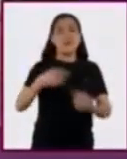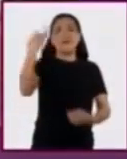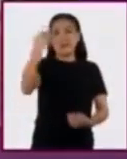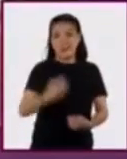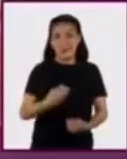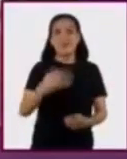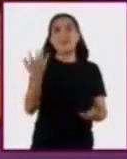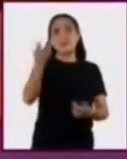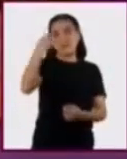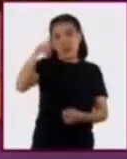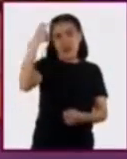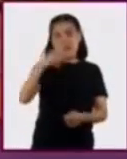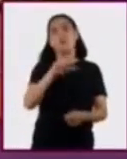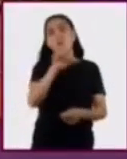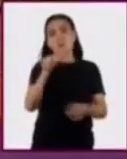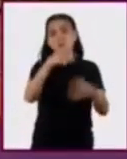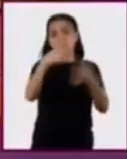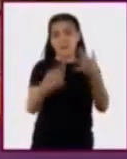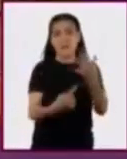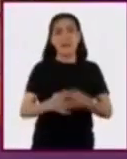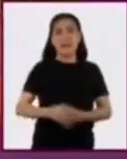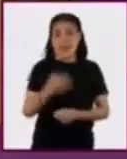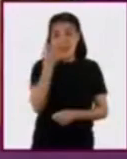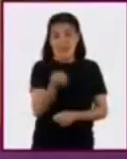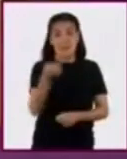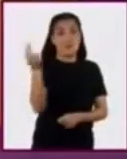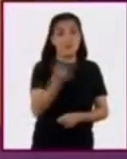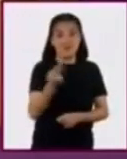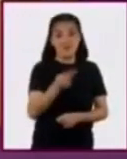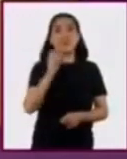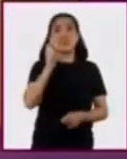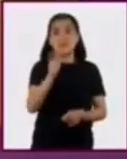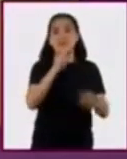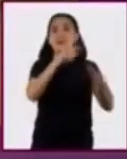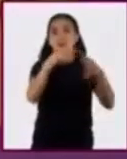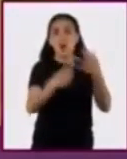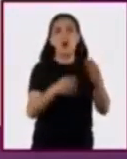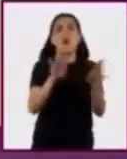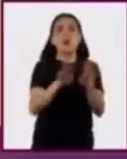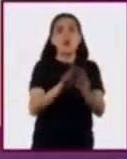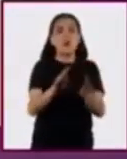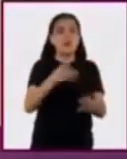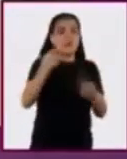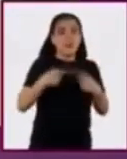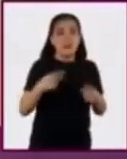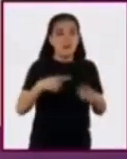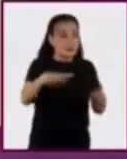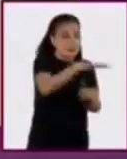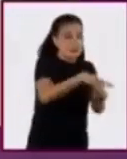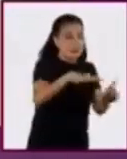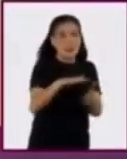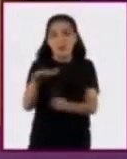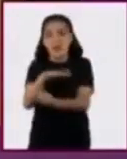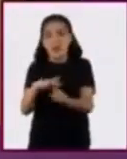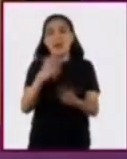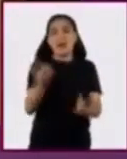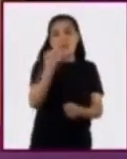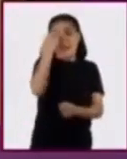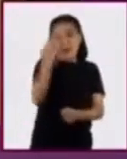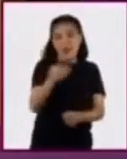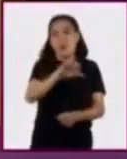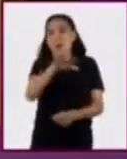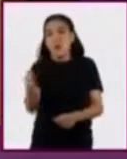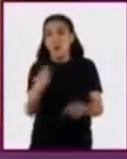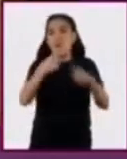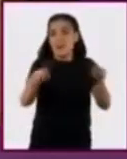viajar, entre otras. Estas necesidades varían de una sociedad a otra o de una época a otra.